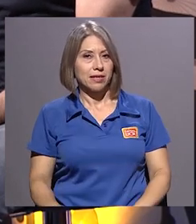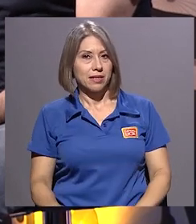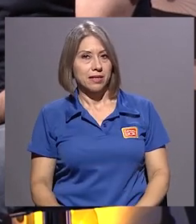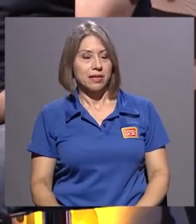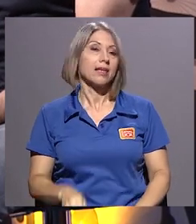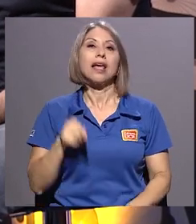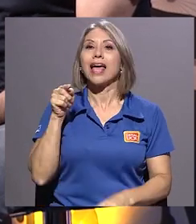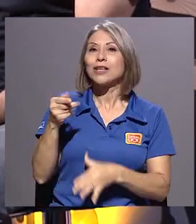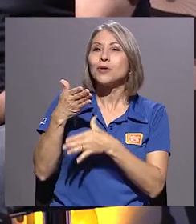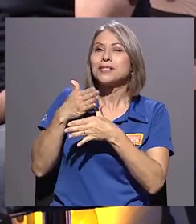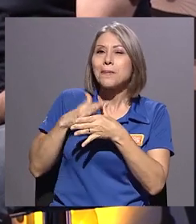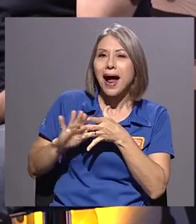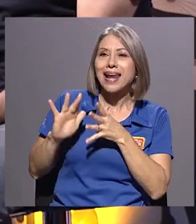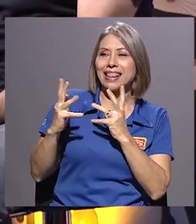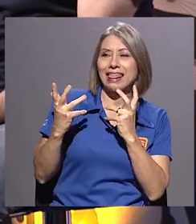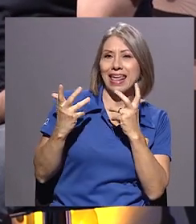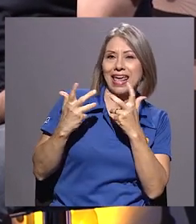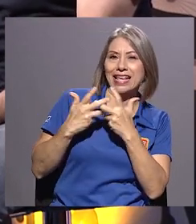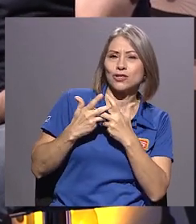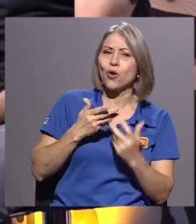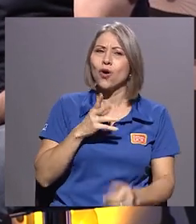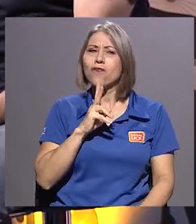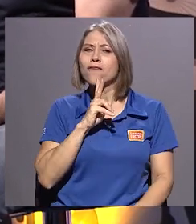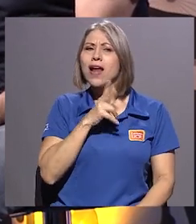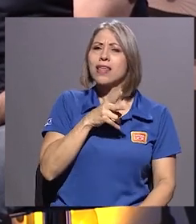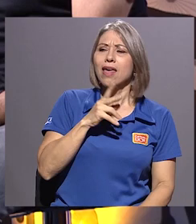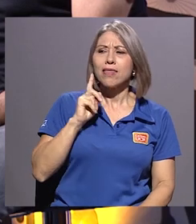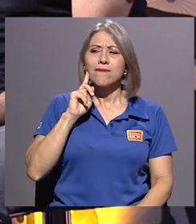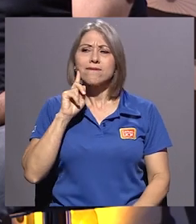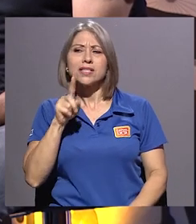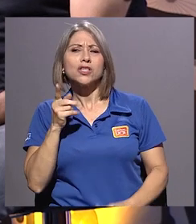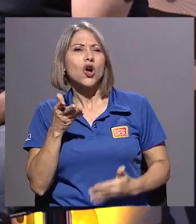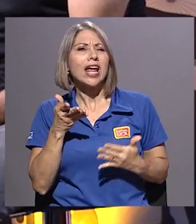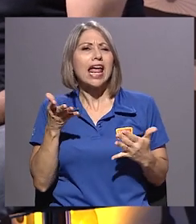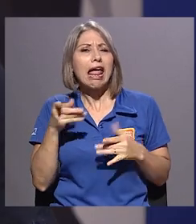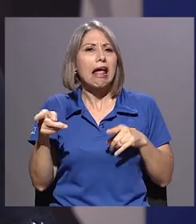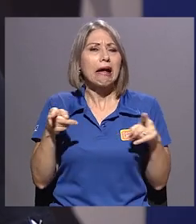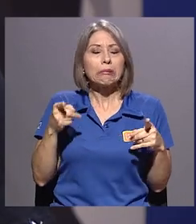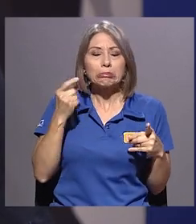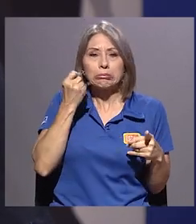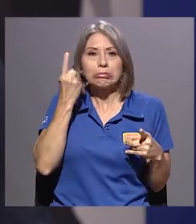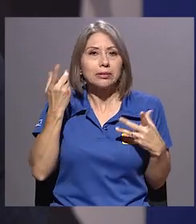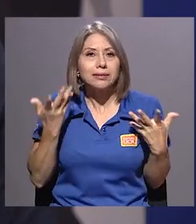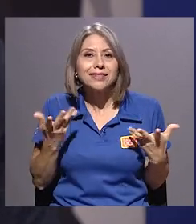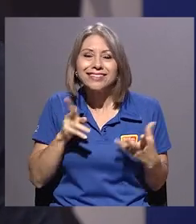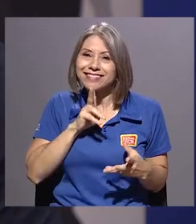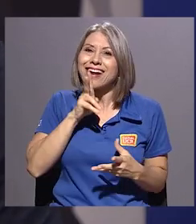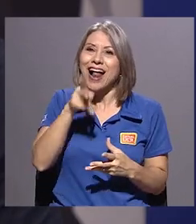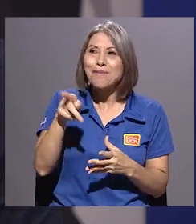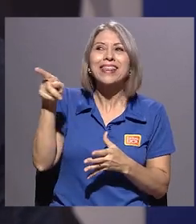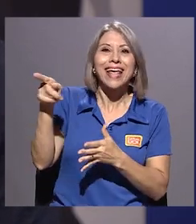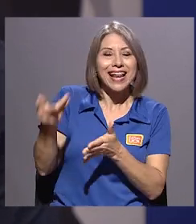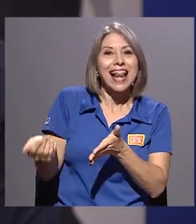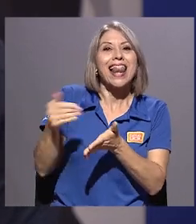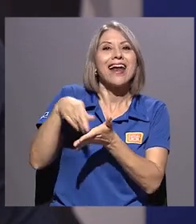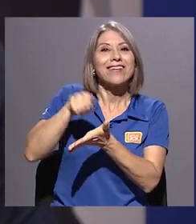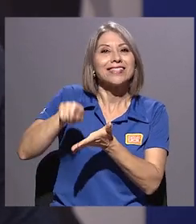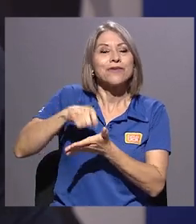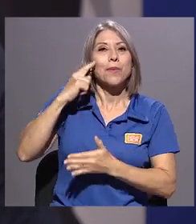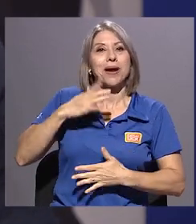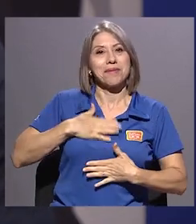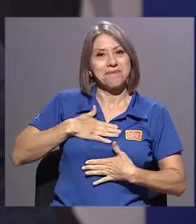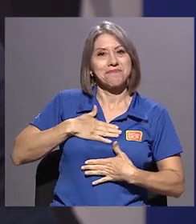entramado de qué es realidad y qué es ficción. Realmente la obra es que sí, la reescribió para mí. Sergio la